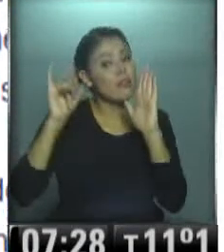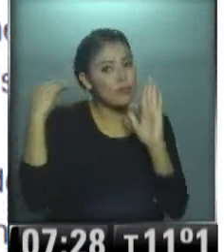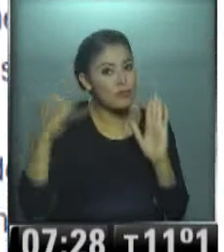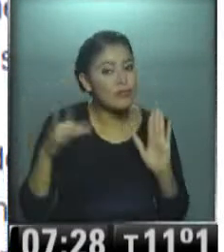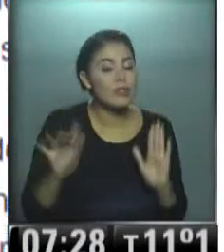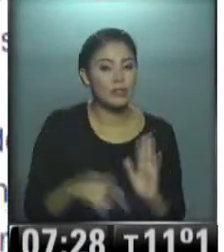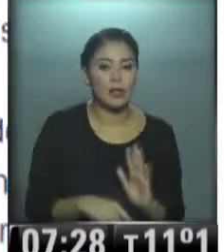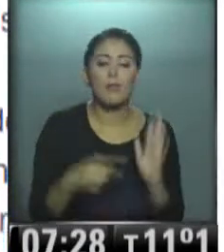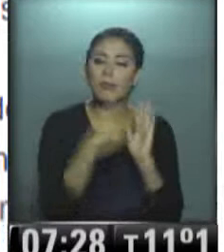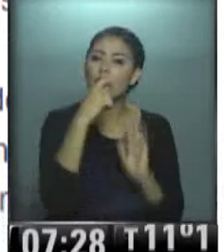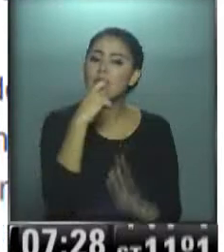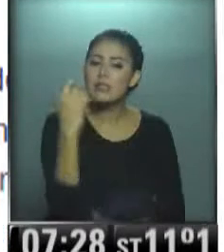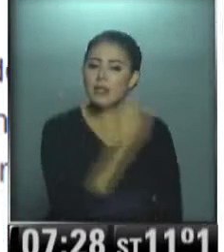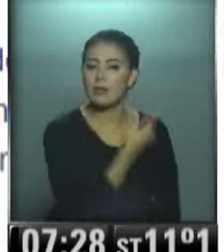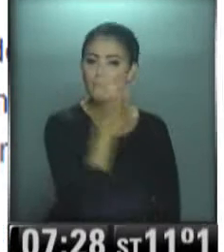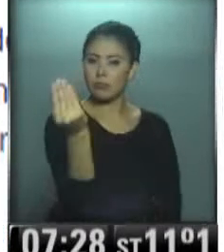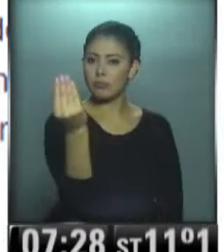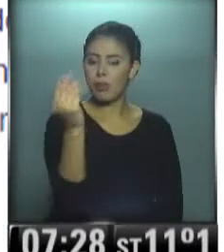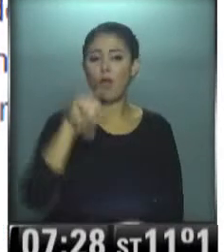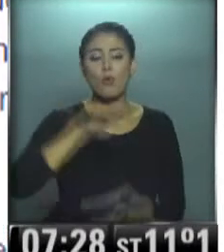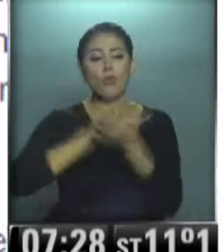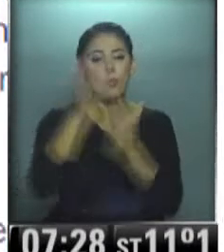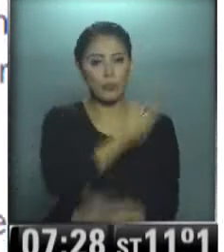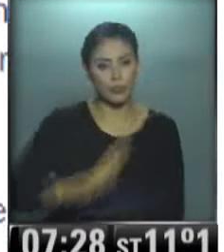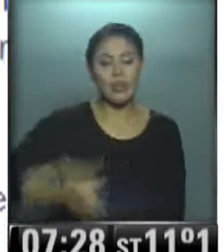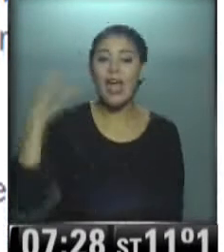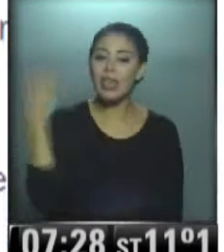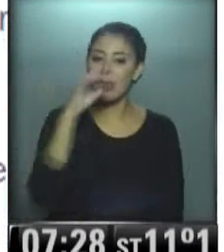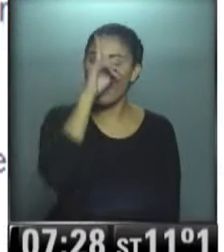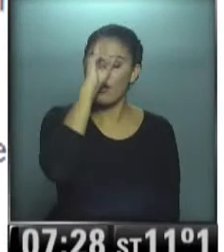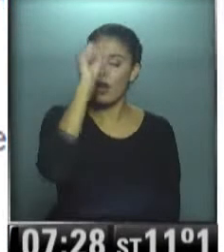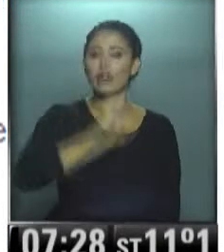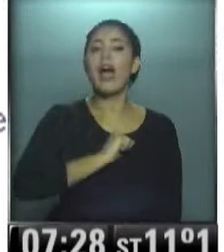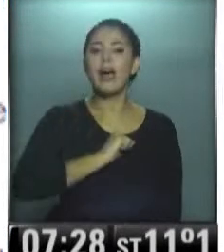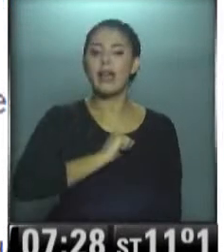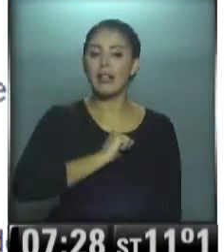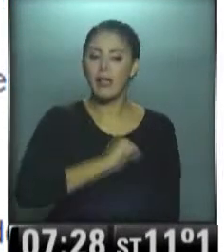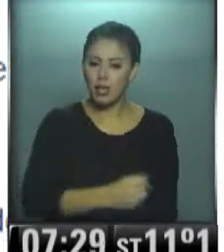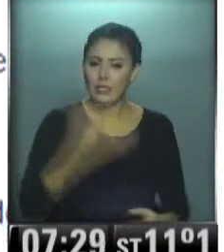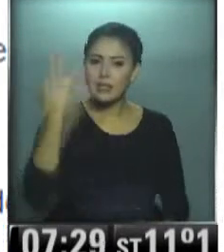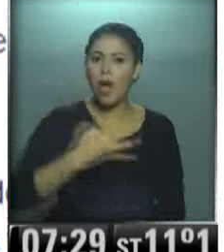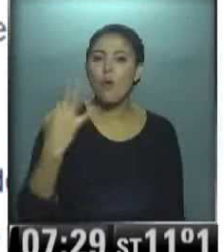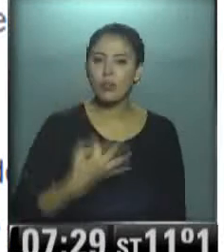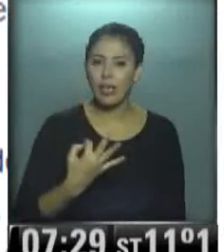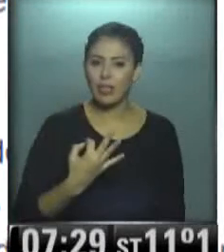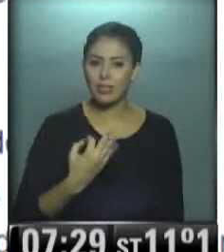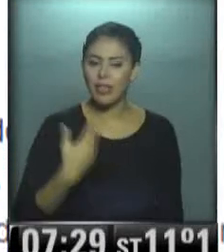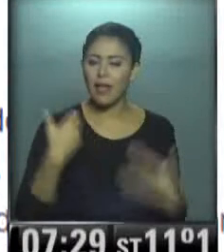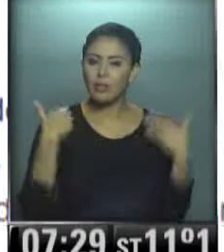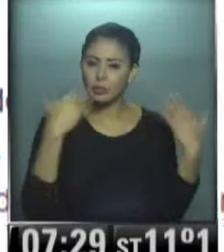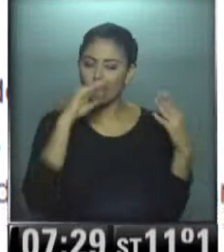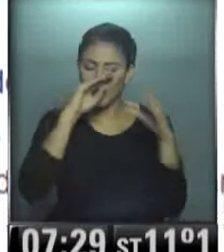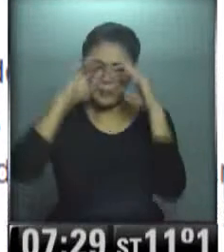y que quien aspire a reemplazar a Cristina Fernández de Kirchner debe tener el coraje y mucha convicción de estar absolutamente